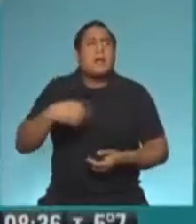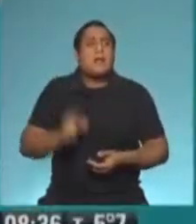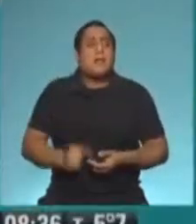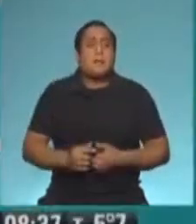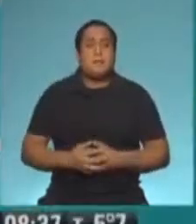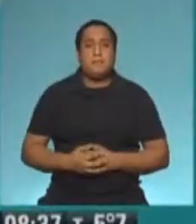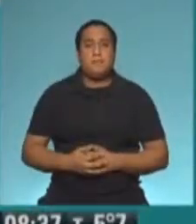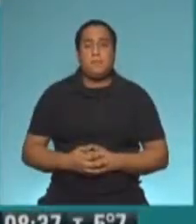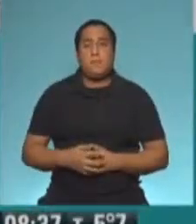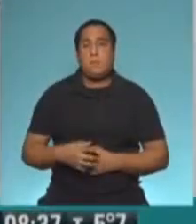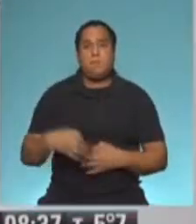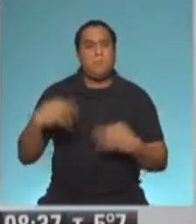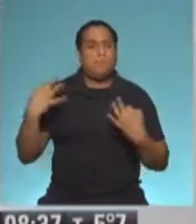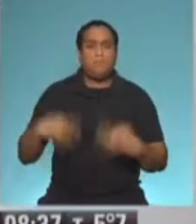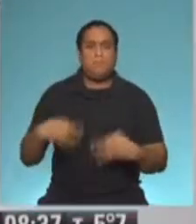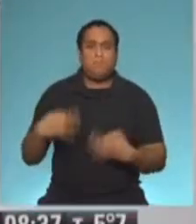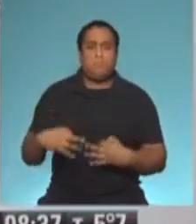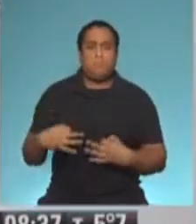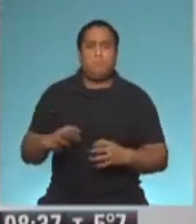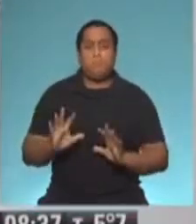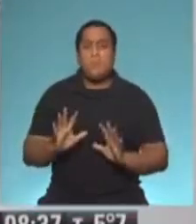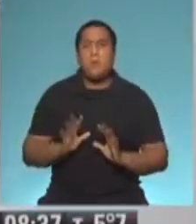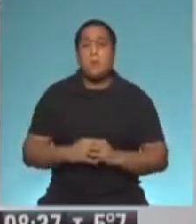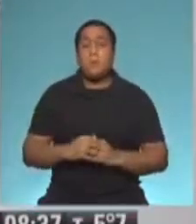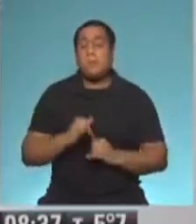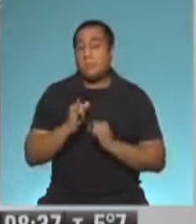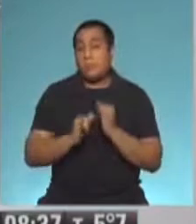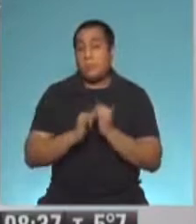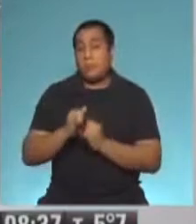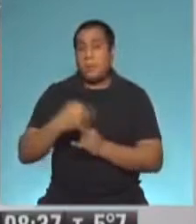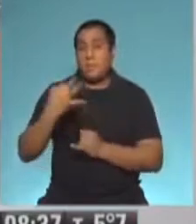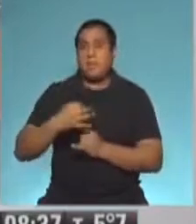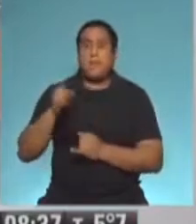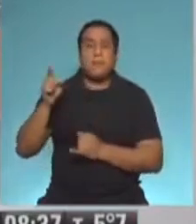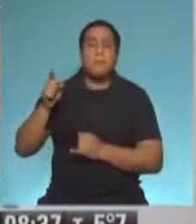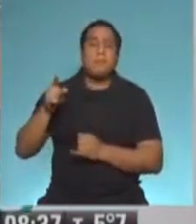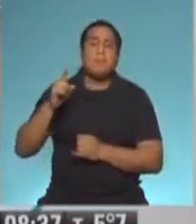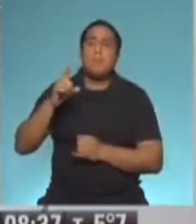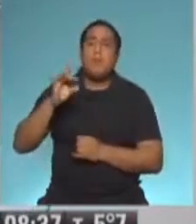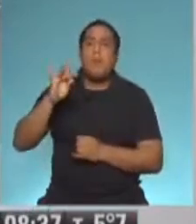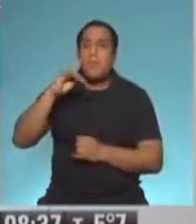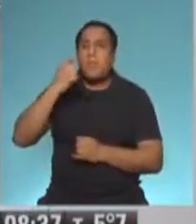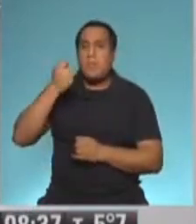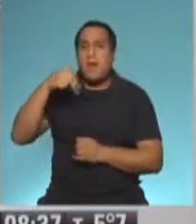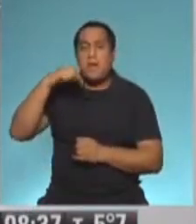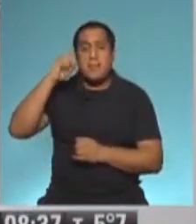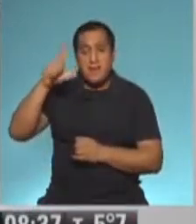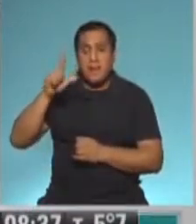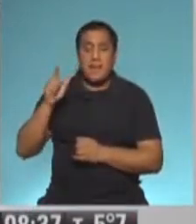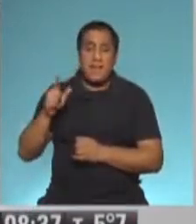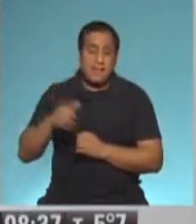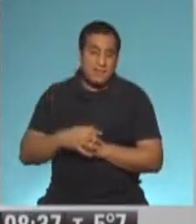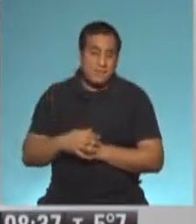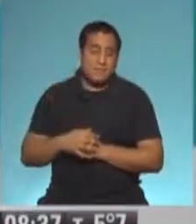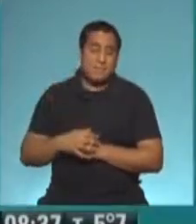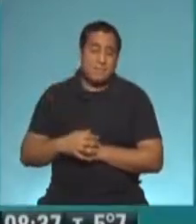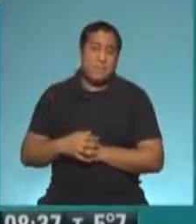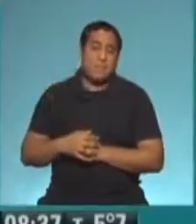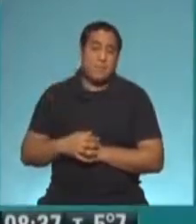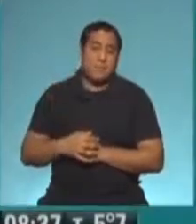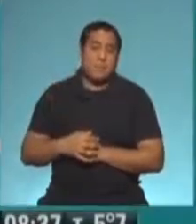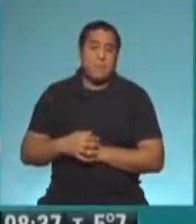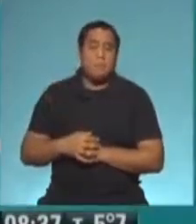absolutamente fortalecido. Pero un párrafo especial para Daniel, realmente escuchar todas las vicisitudes que pasa